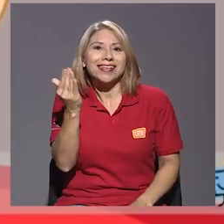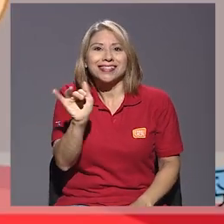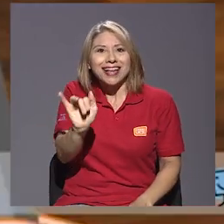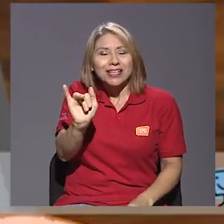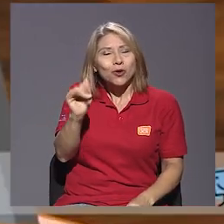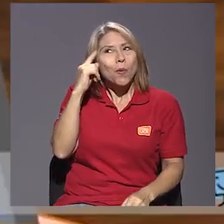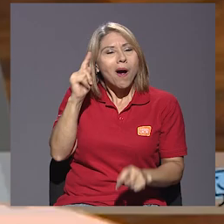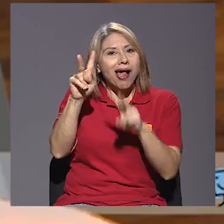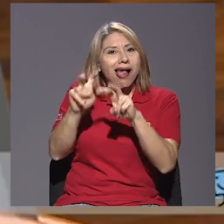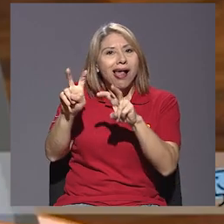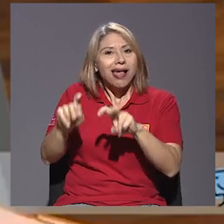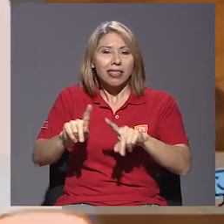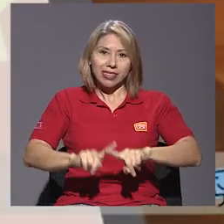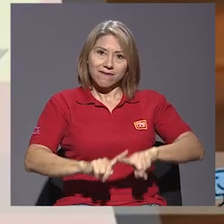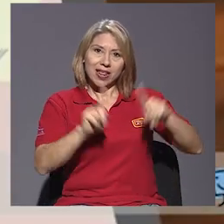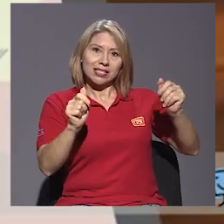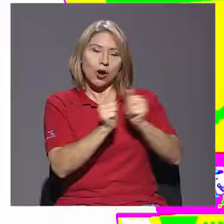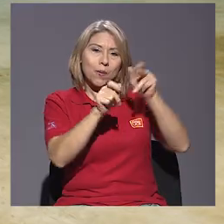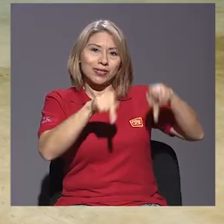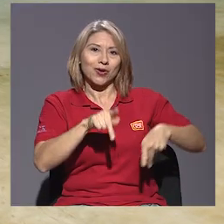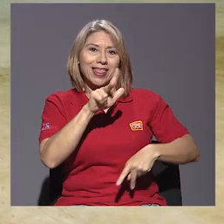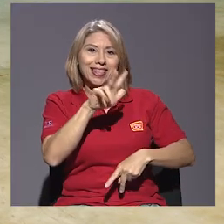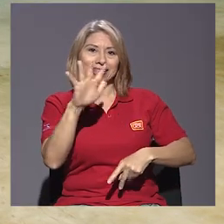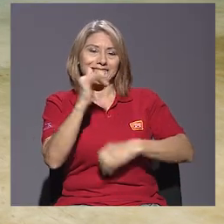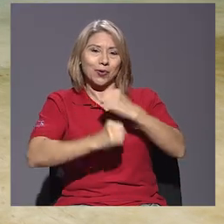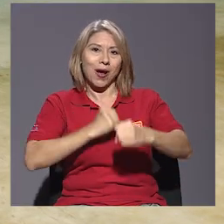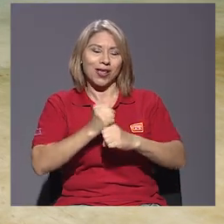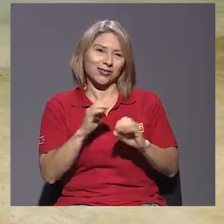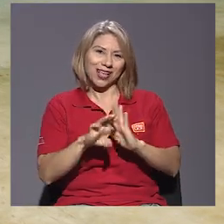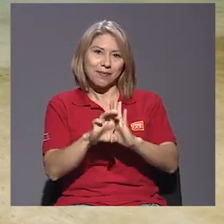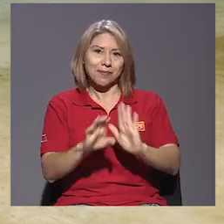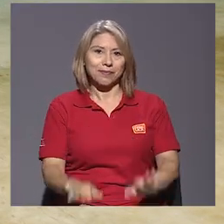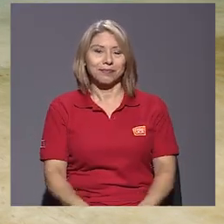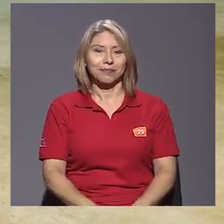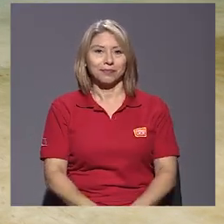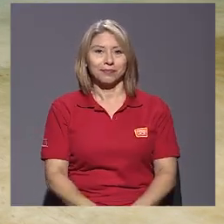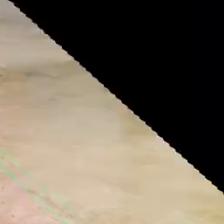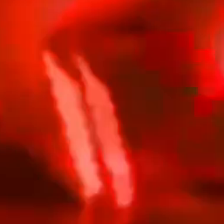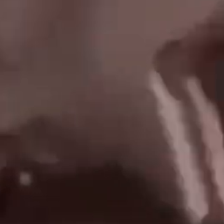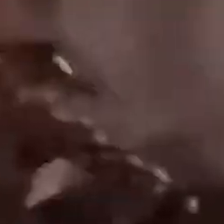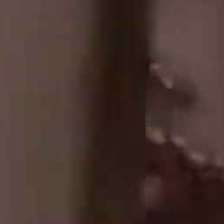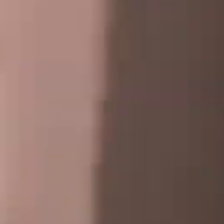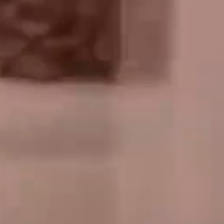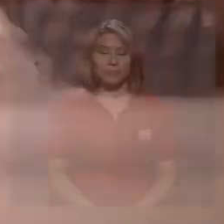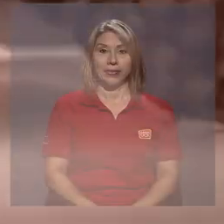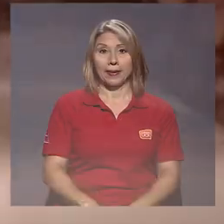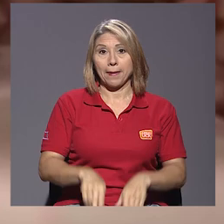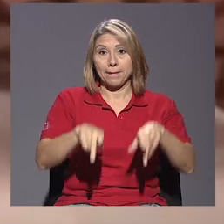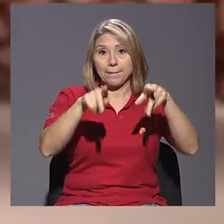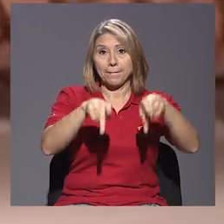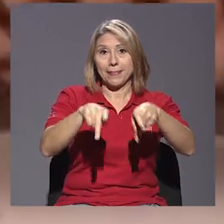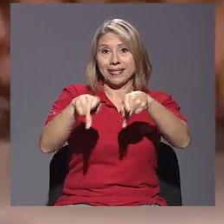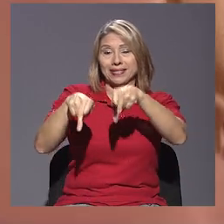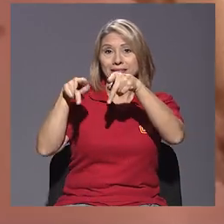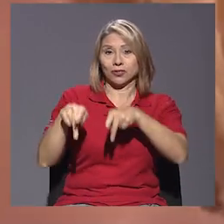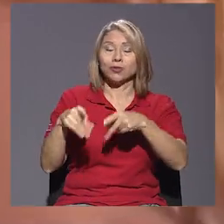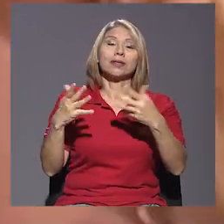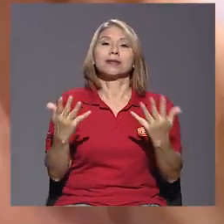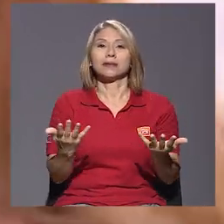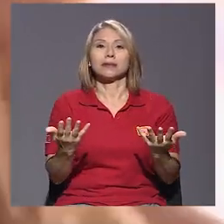preguntarse, ¿verdad? A diferencia de una persona que tiene 35 años, por ejemplo. Las personas